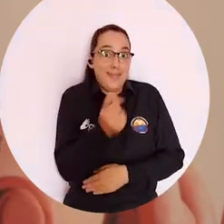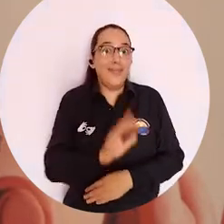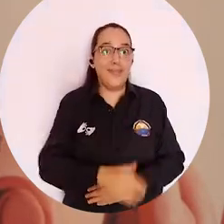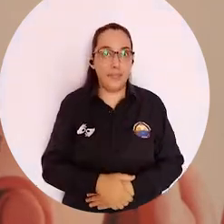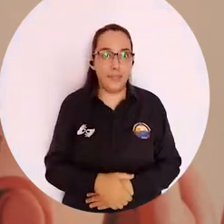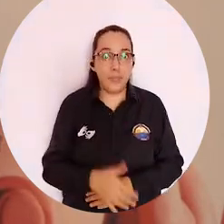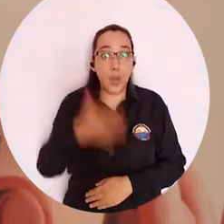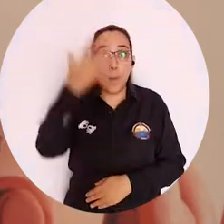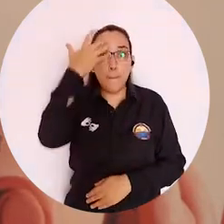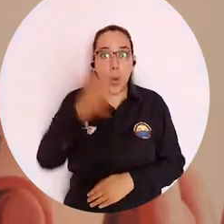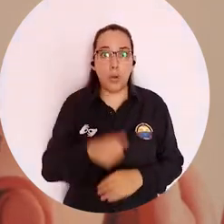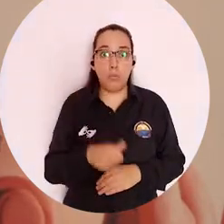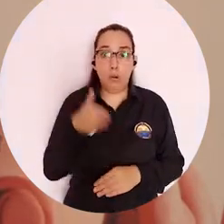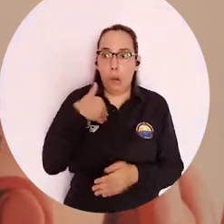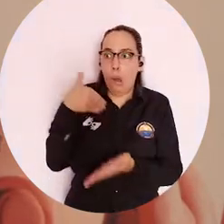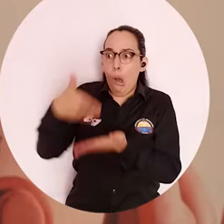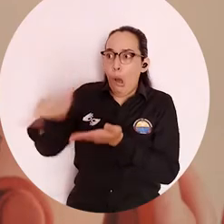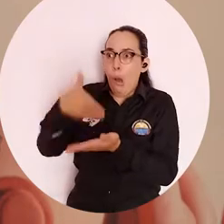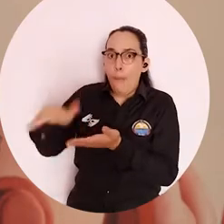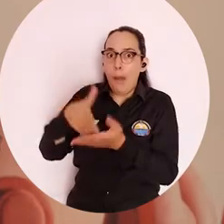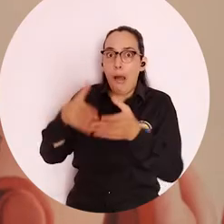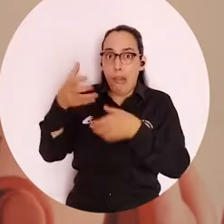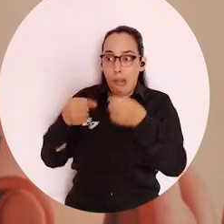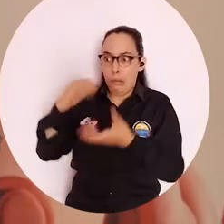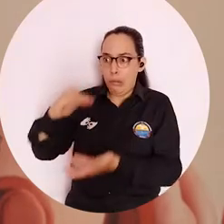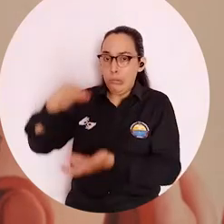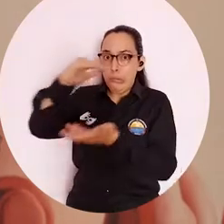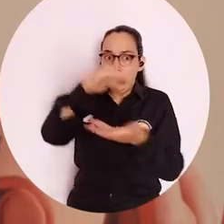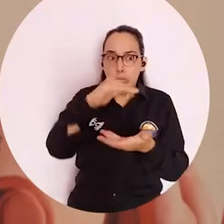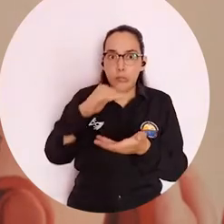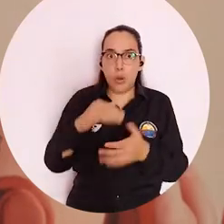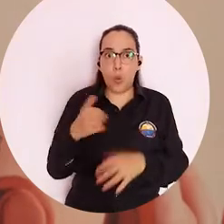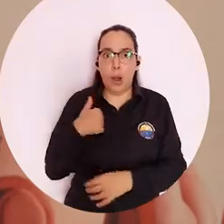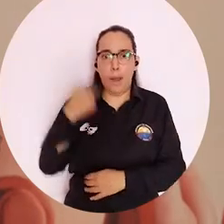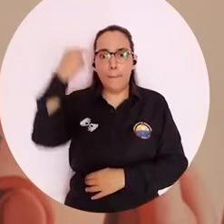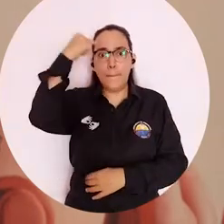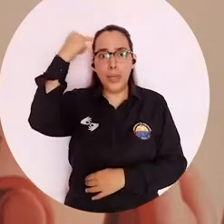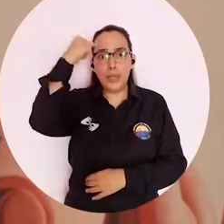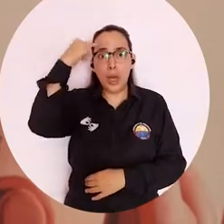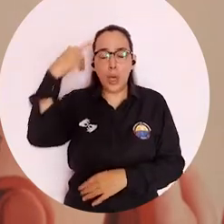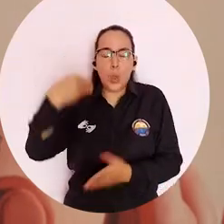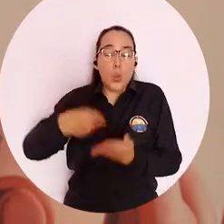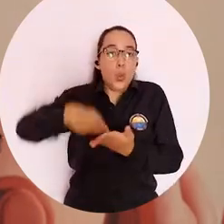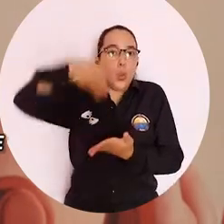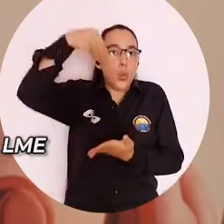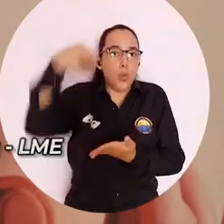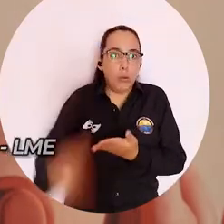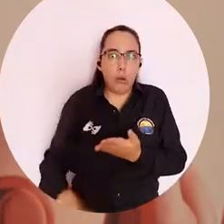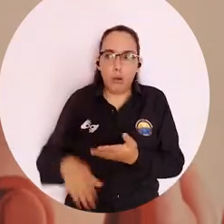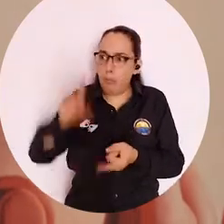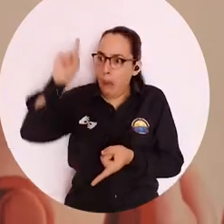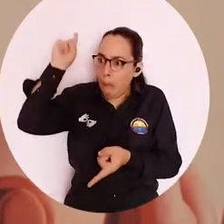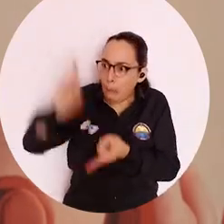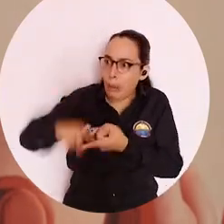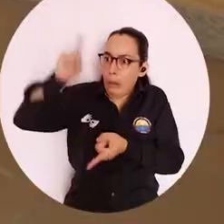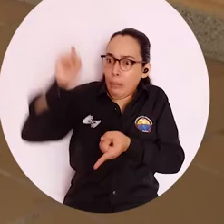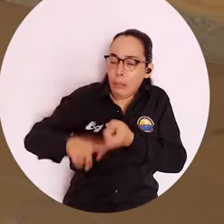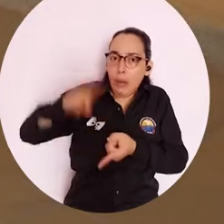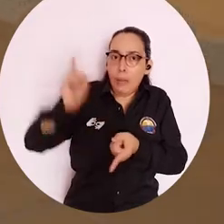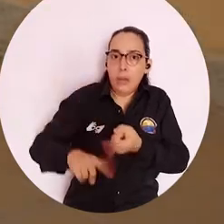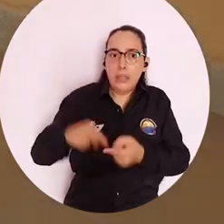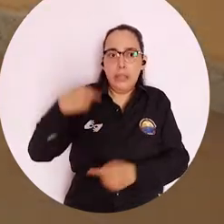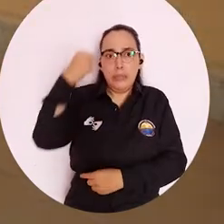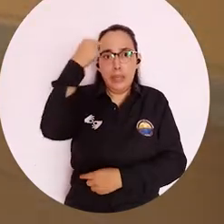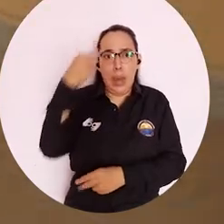porque cuando uno compra el pote de leche y uno está pensando en que es muy costoso y se agota